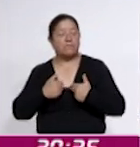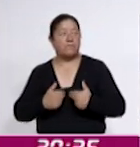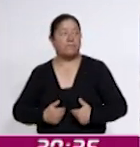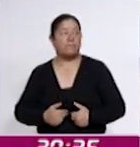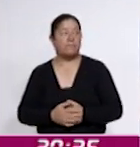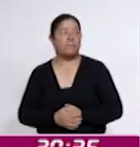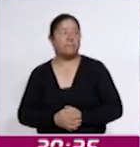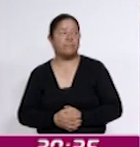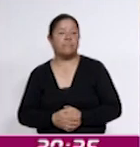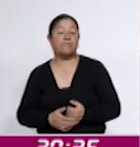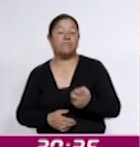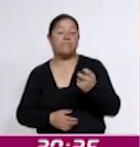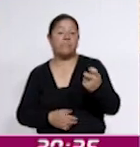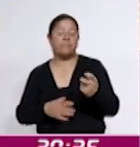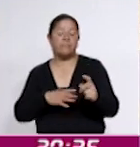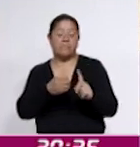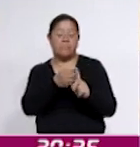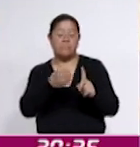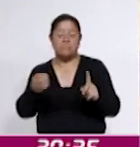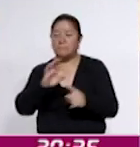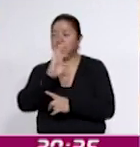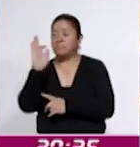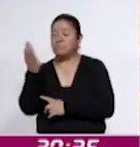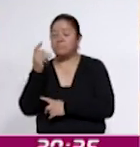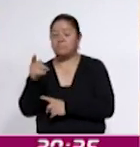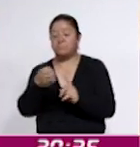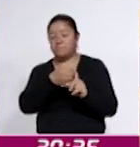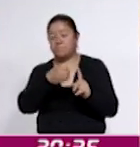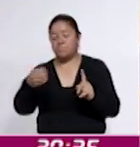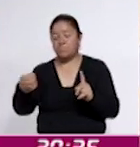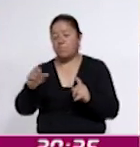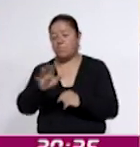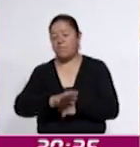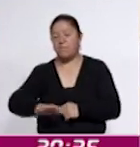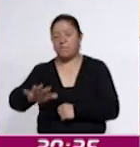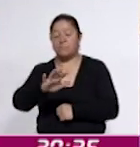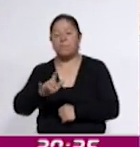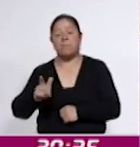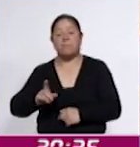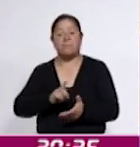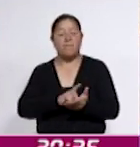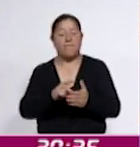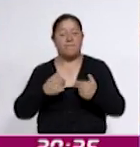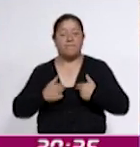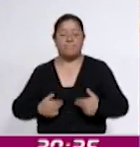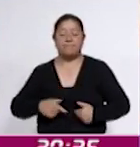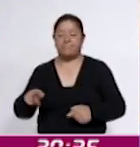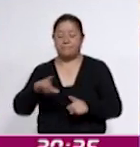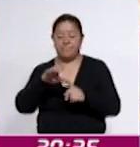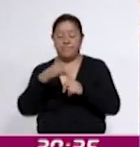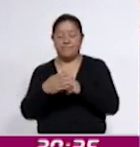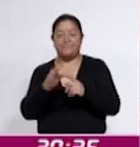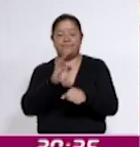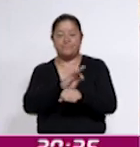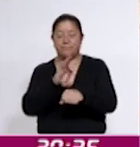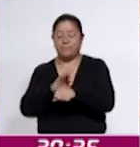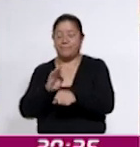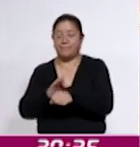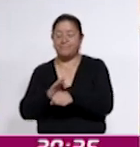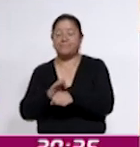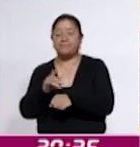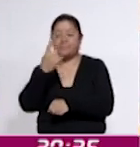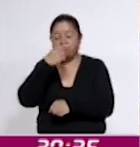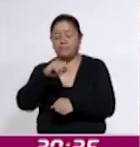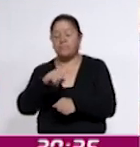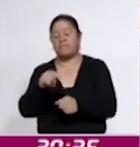Dicho seminario, organizado por la Federación de Organismos Públicos de Derechos Humanos y la Comisión de Defensa de los Derechos Humanos para el Estado de